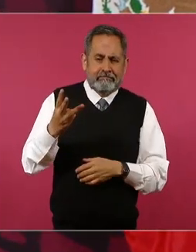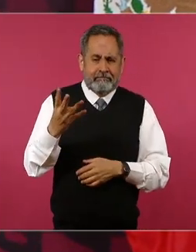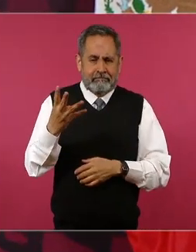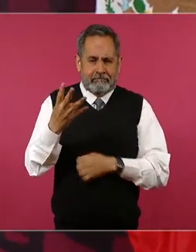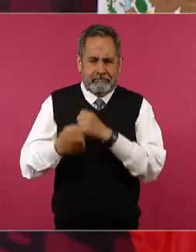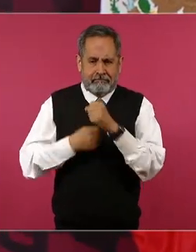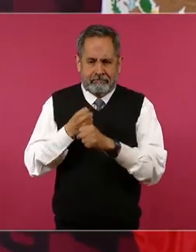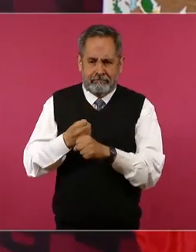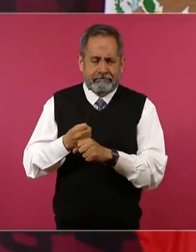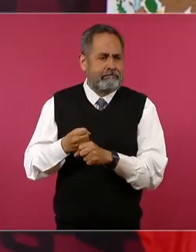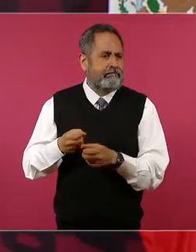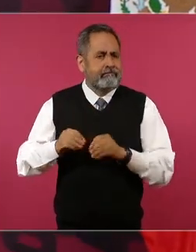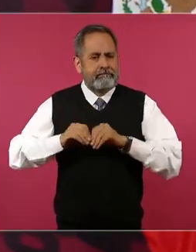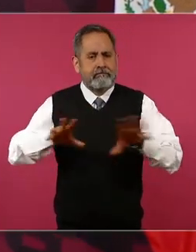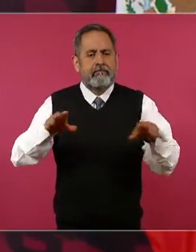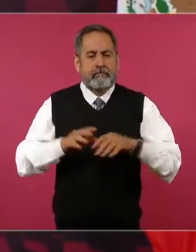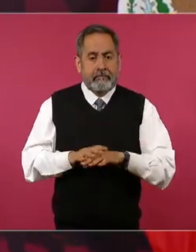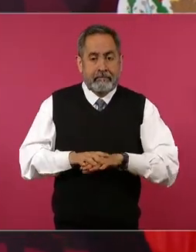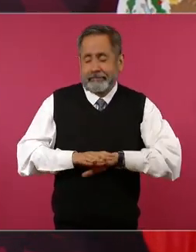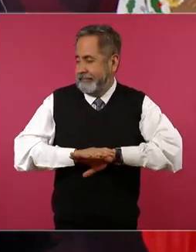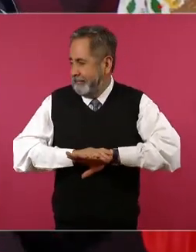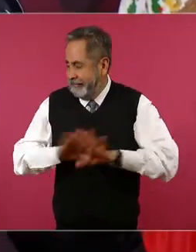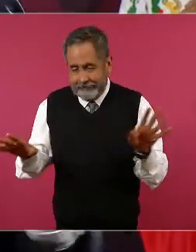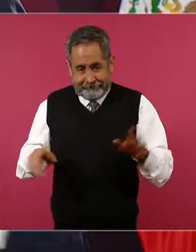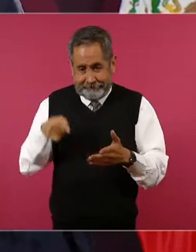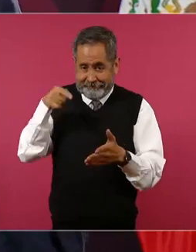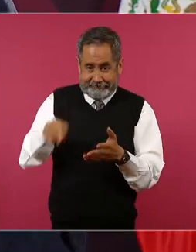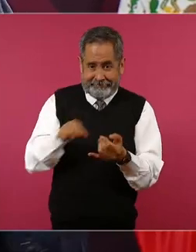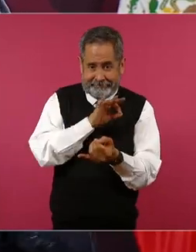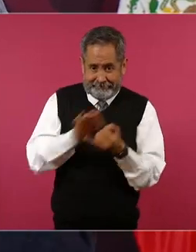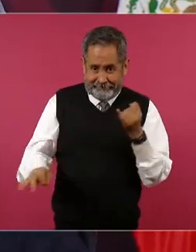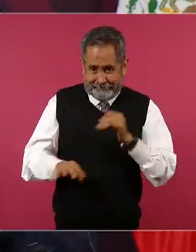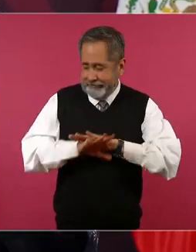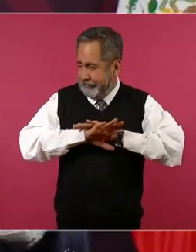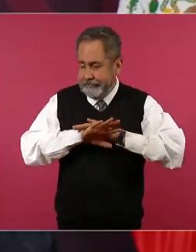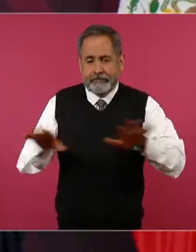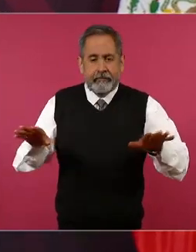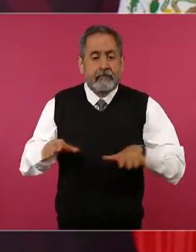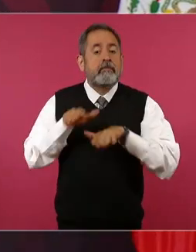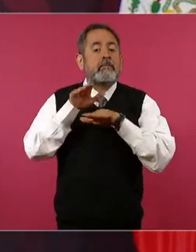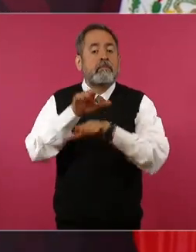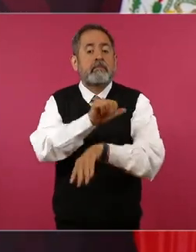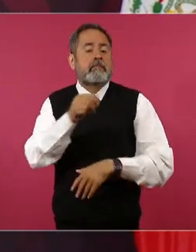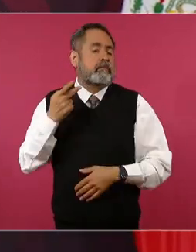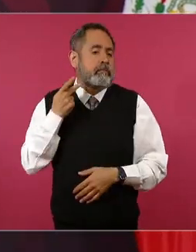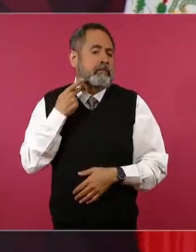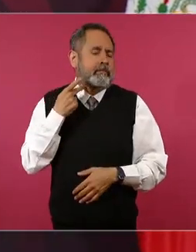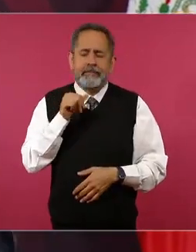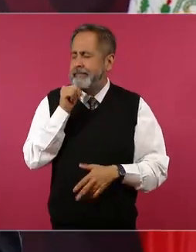después ya no vuelvo a publicar ningún libro sobre política